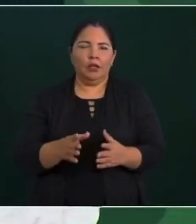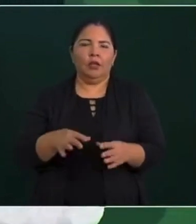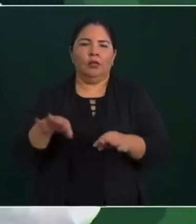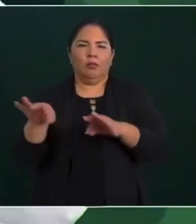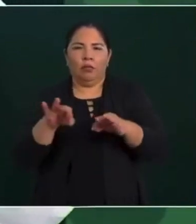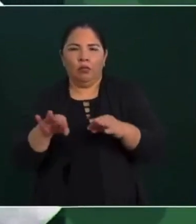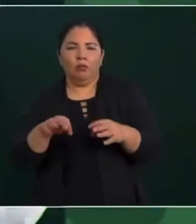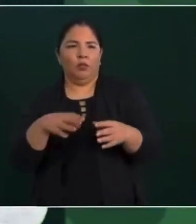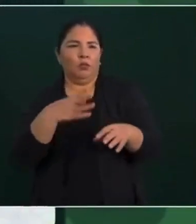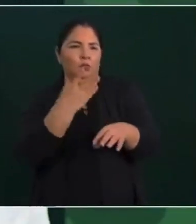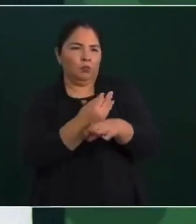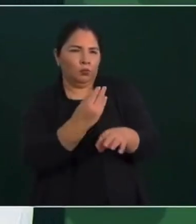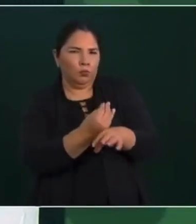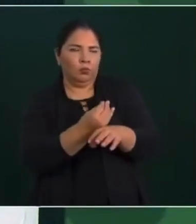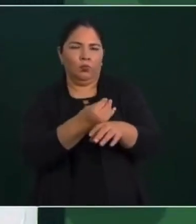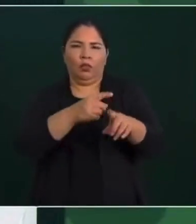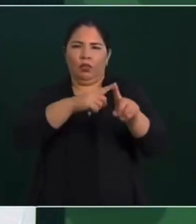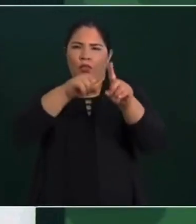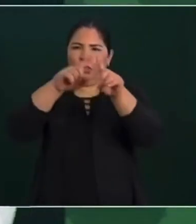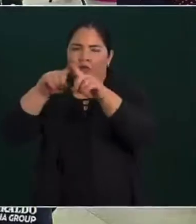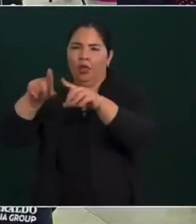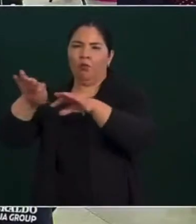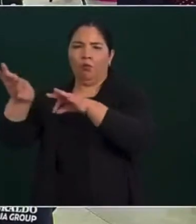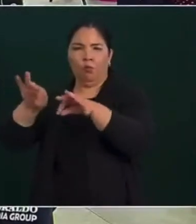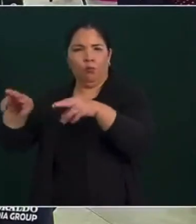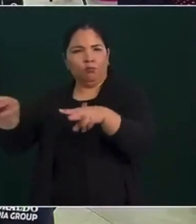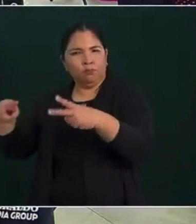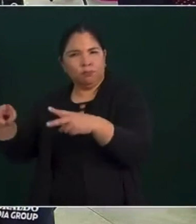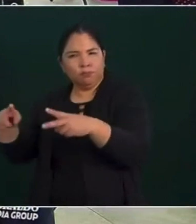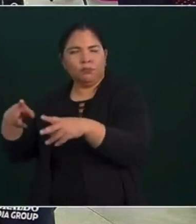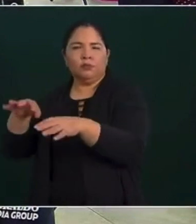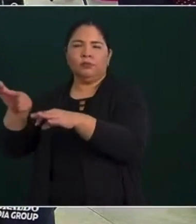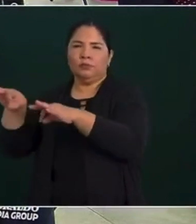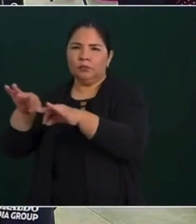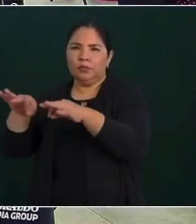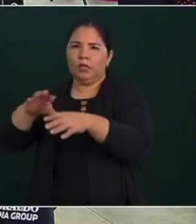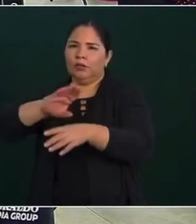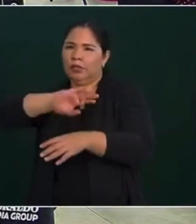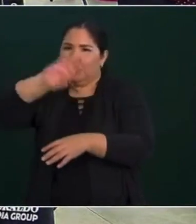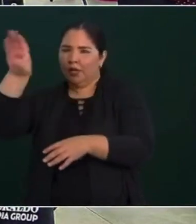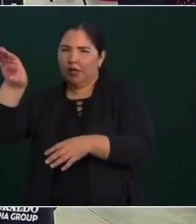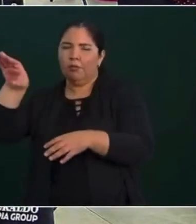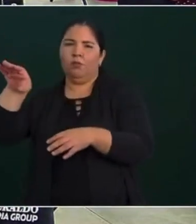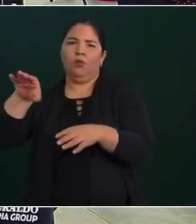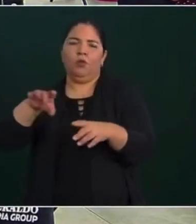talleres, en pequeños negocios, en el campo,